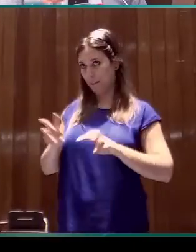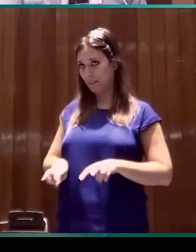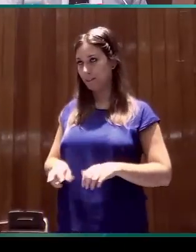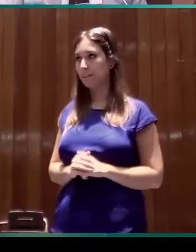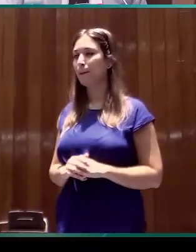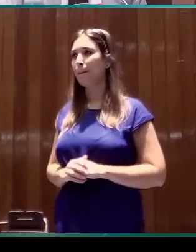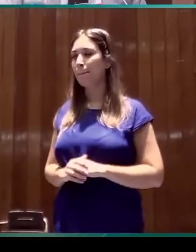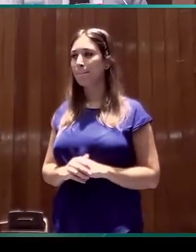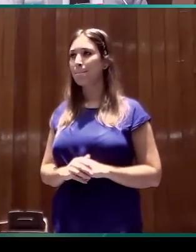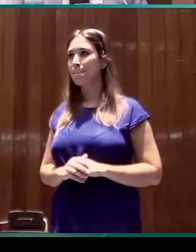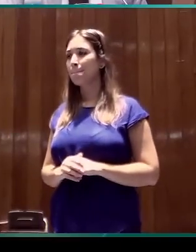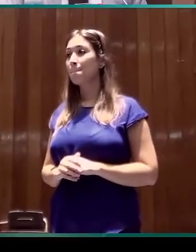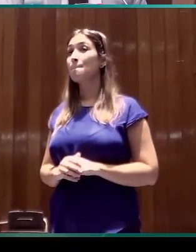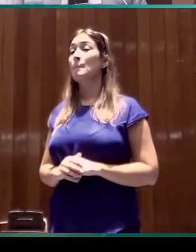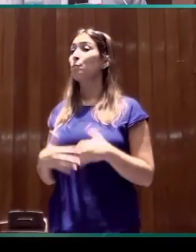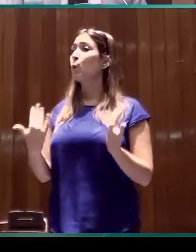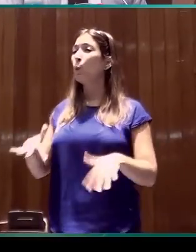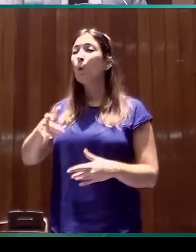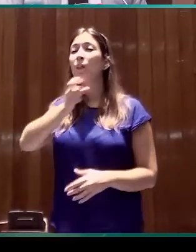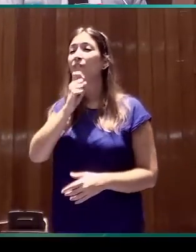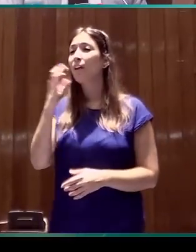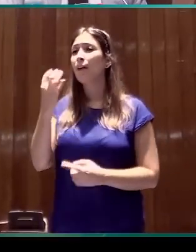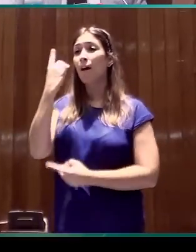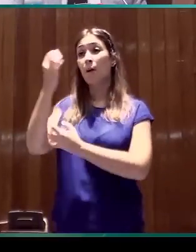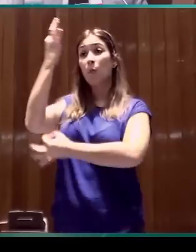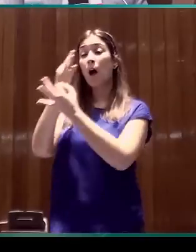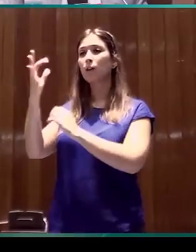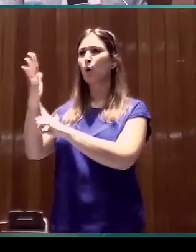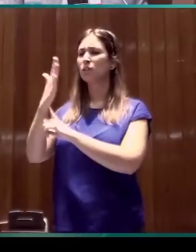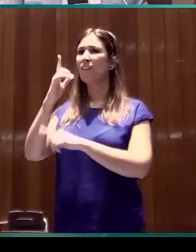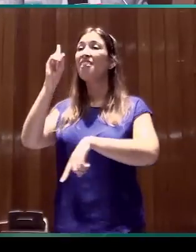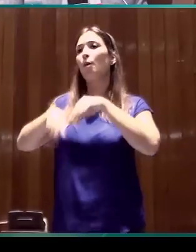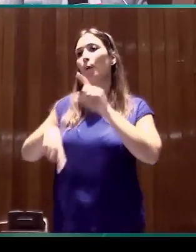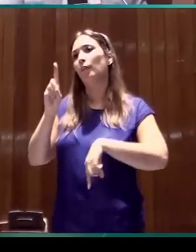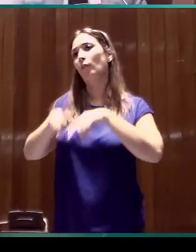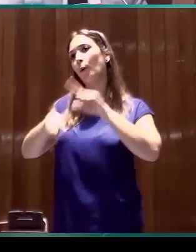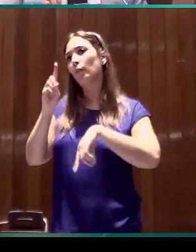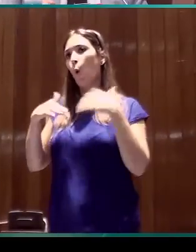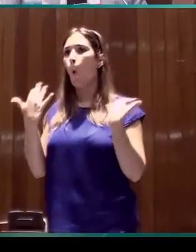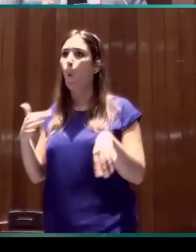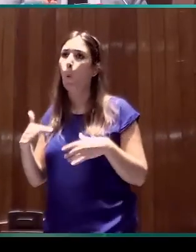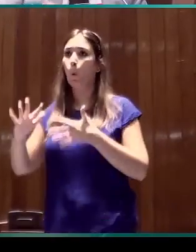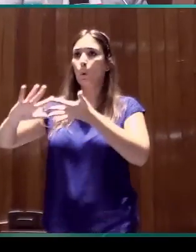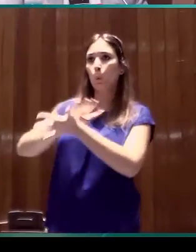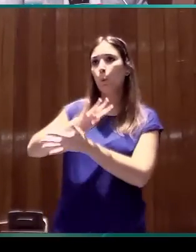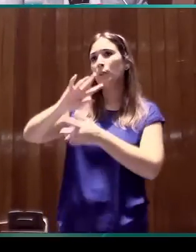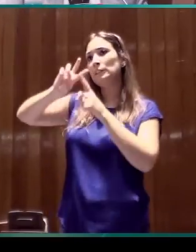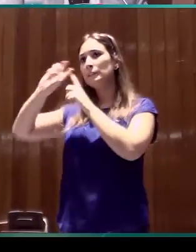Un punto difícil es que muchas veces los datos presentan mucha variabilidad y, por lo tanto, es difícil abstraer